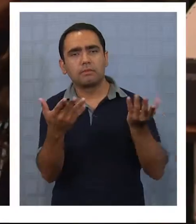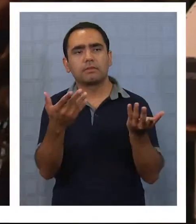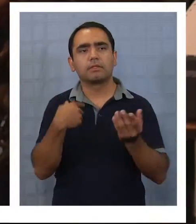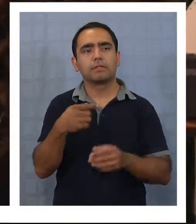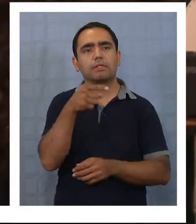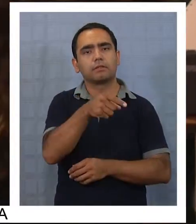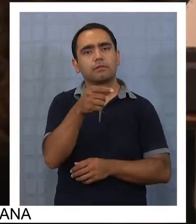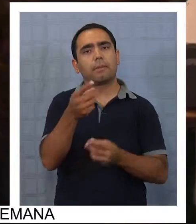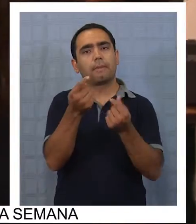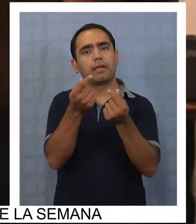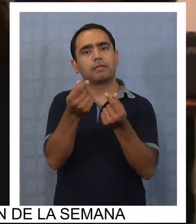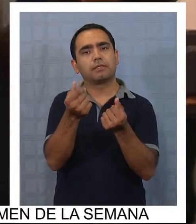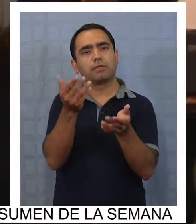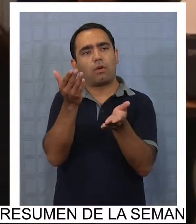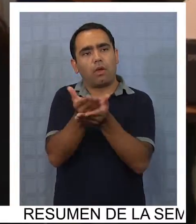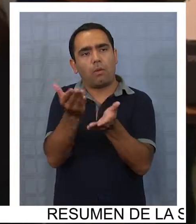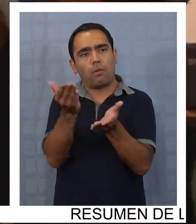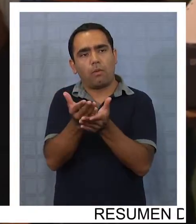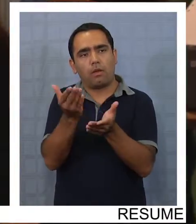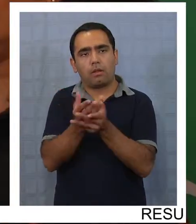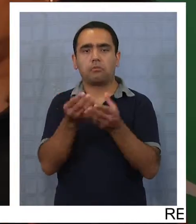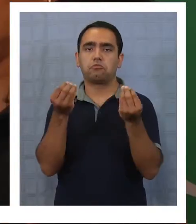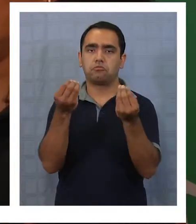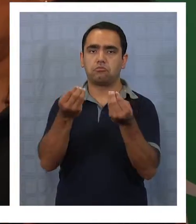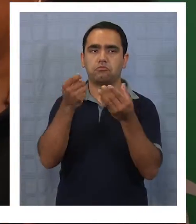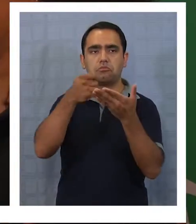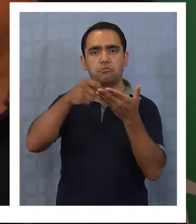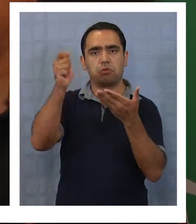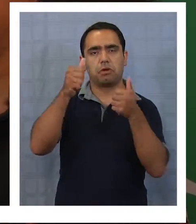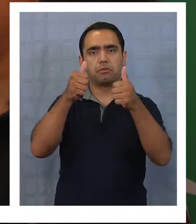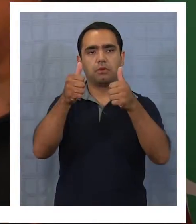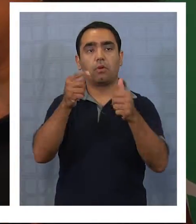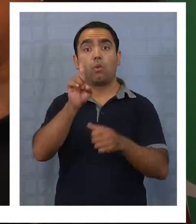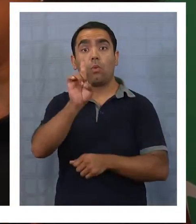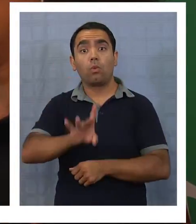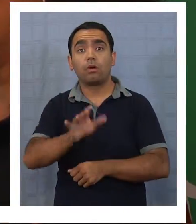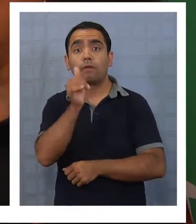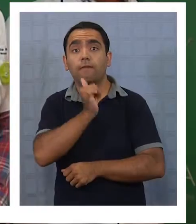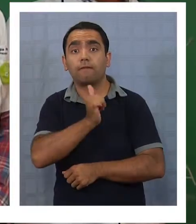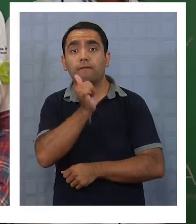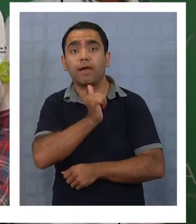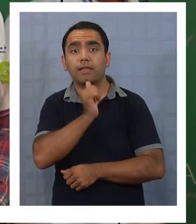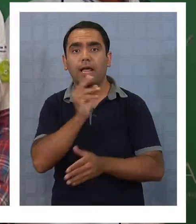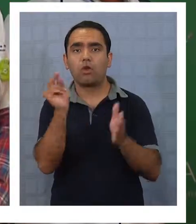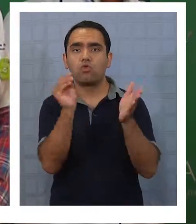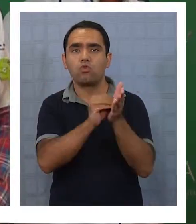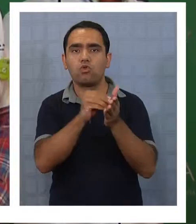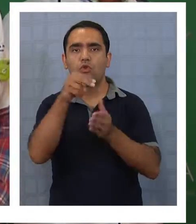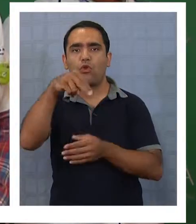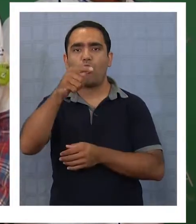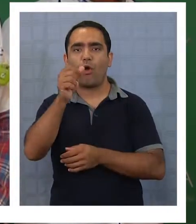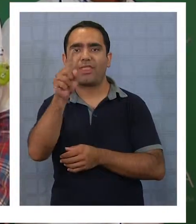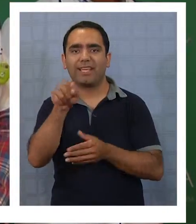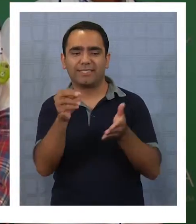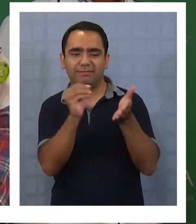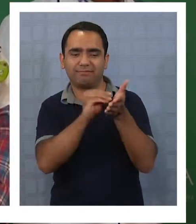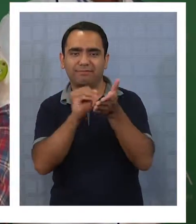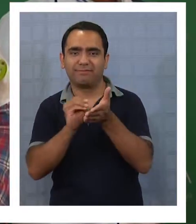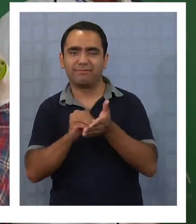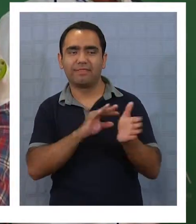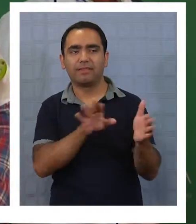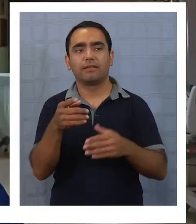Es como que estuviera en el colegio, y bueno, súper bueno, y lo único que le falta que fuera que le pusieran notas. Esto viene a